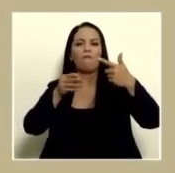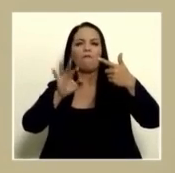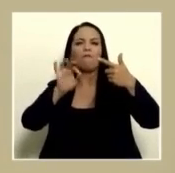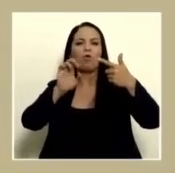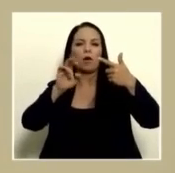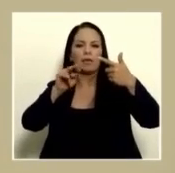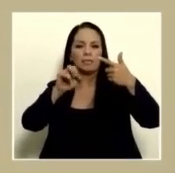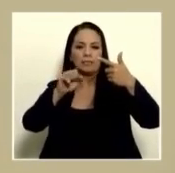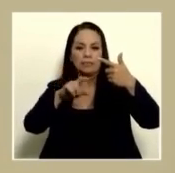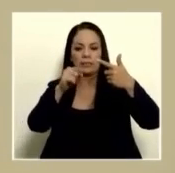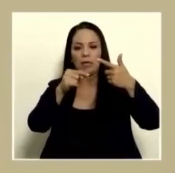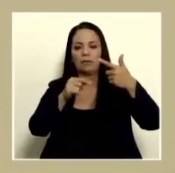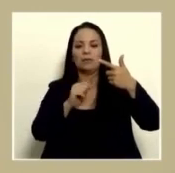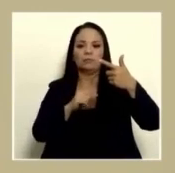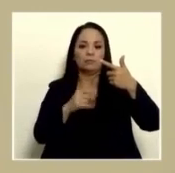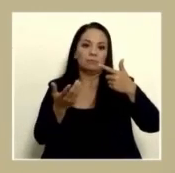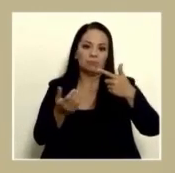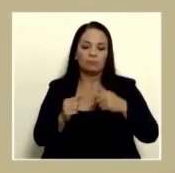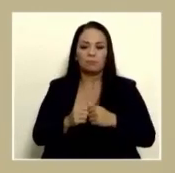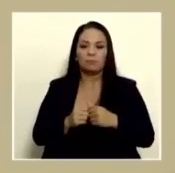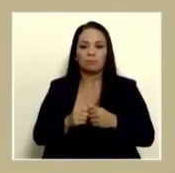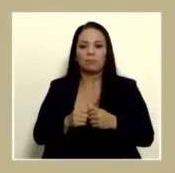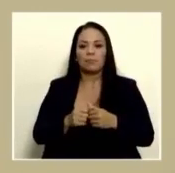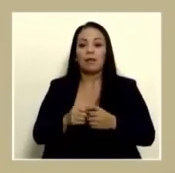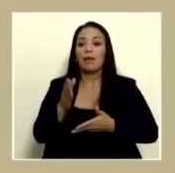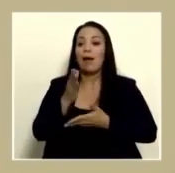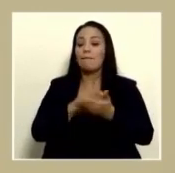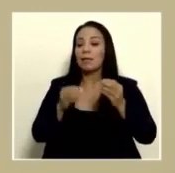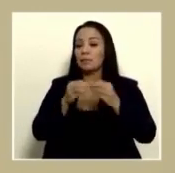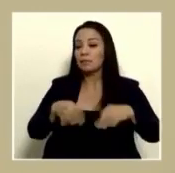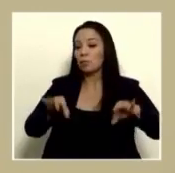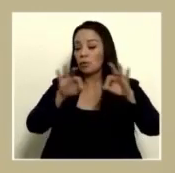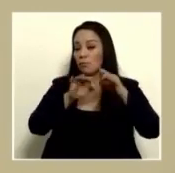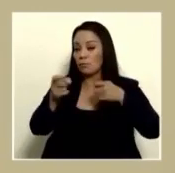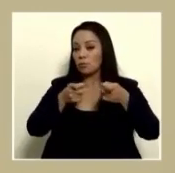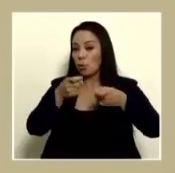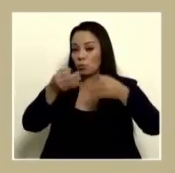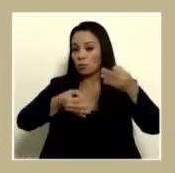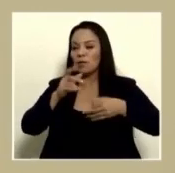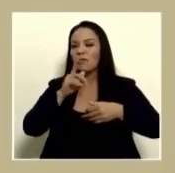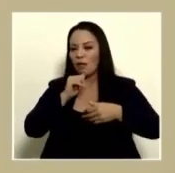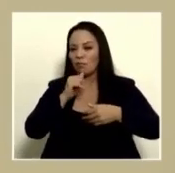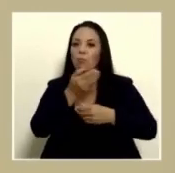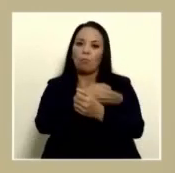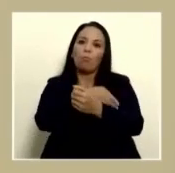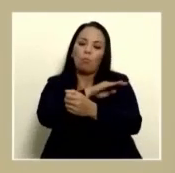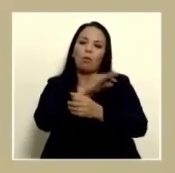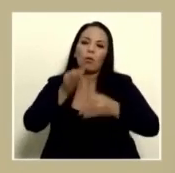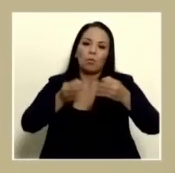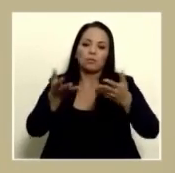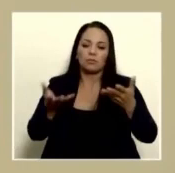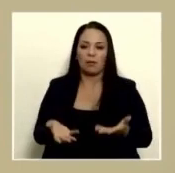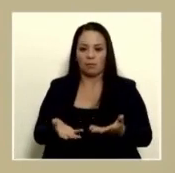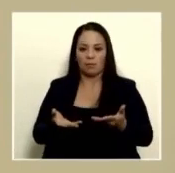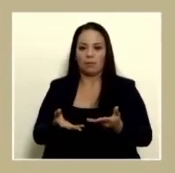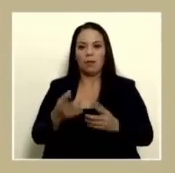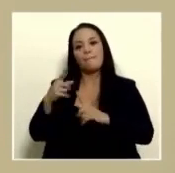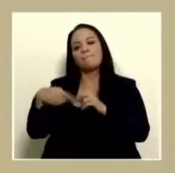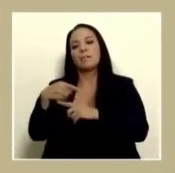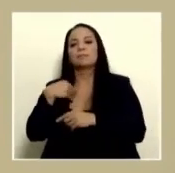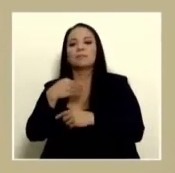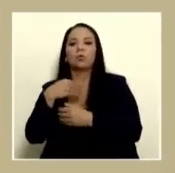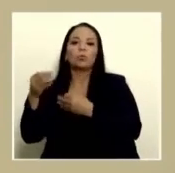importante en la administración de la justicia la tiene el Poder Judicial y obviamente el Ministerio de